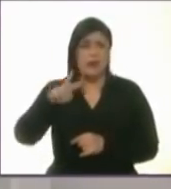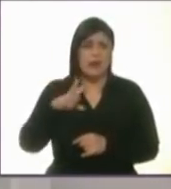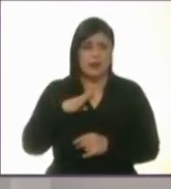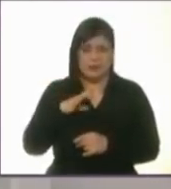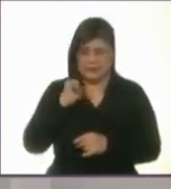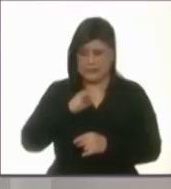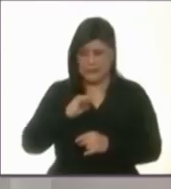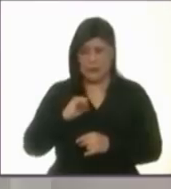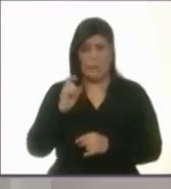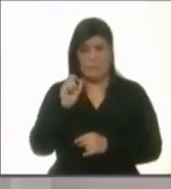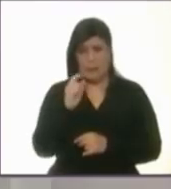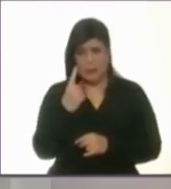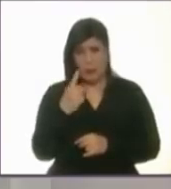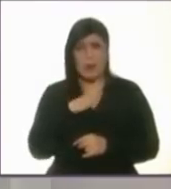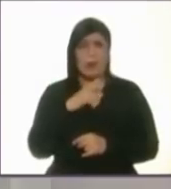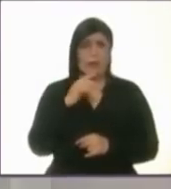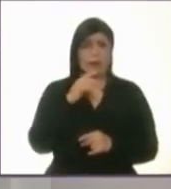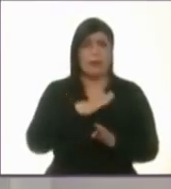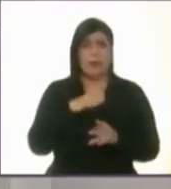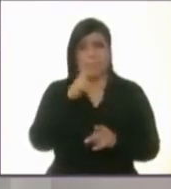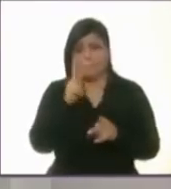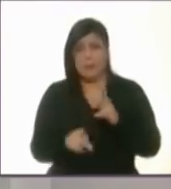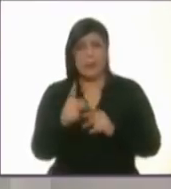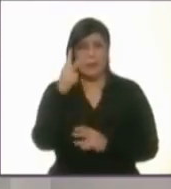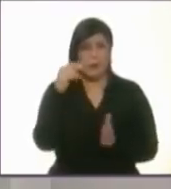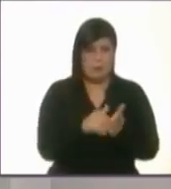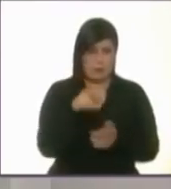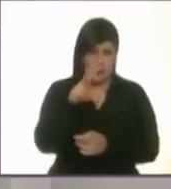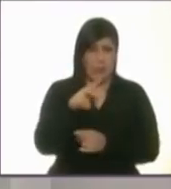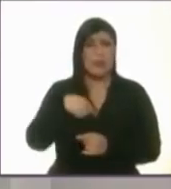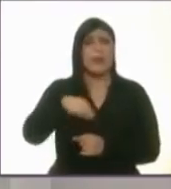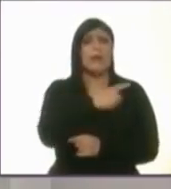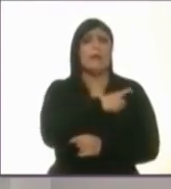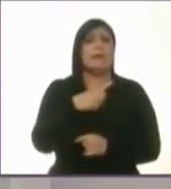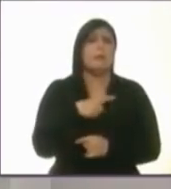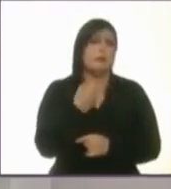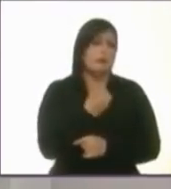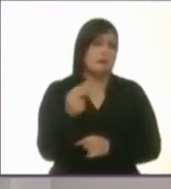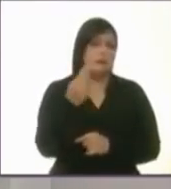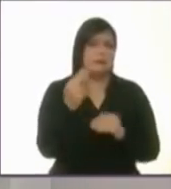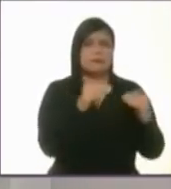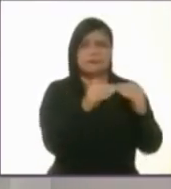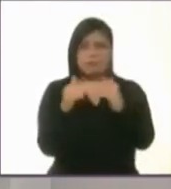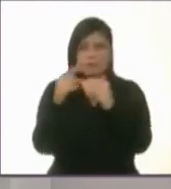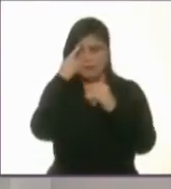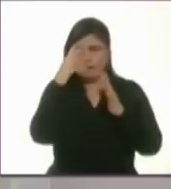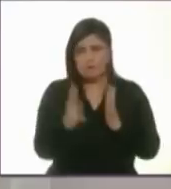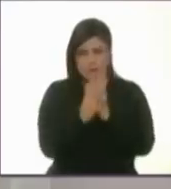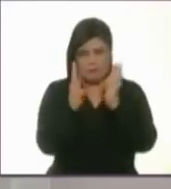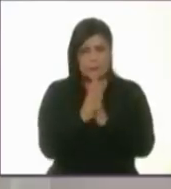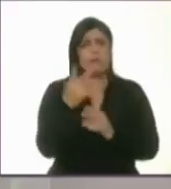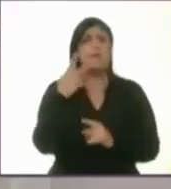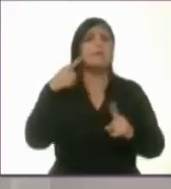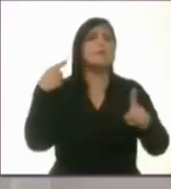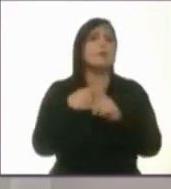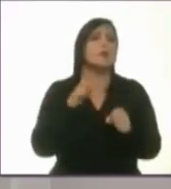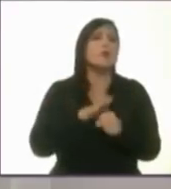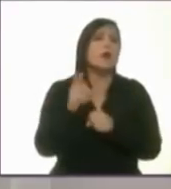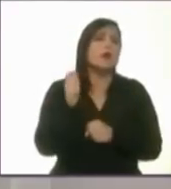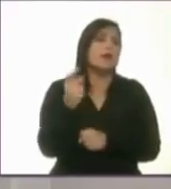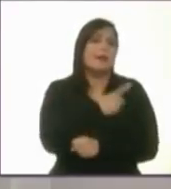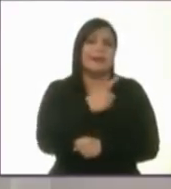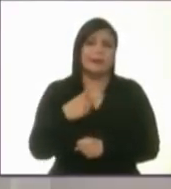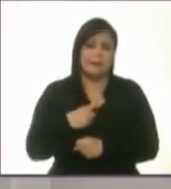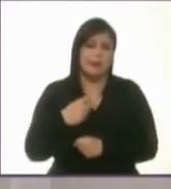mitad del 2018, donde es necesaria la democracia participativa. Y para ello es urgente contar